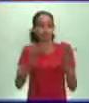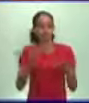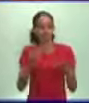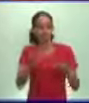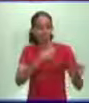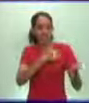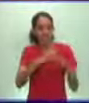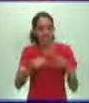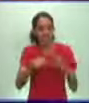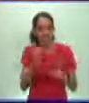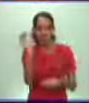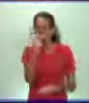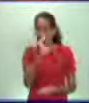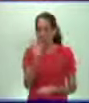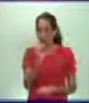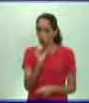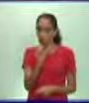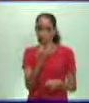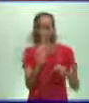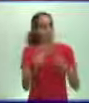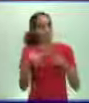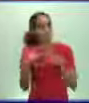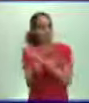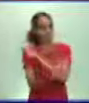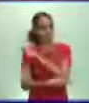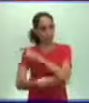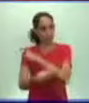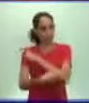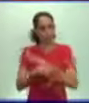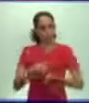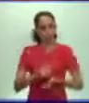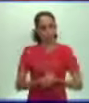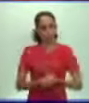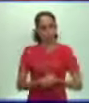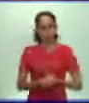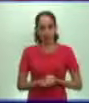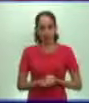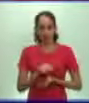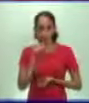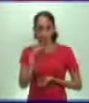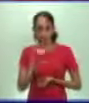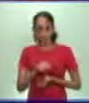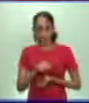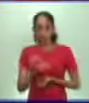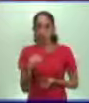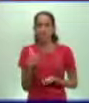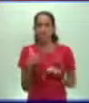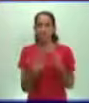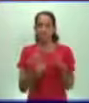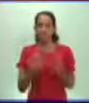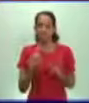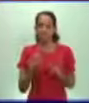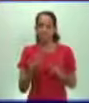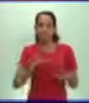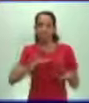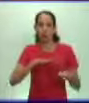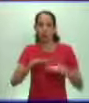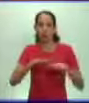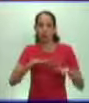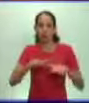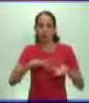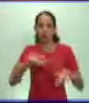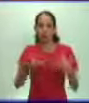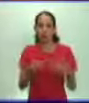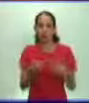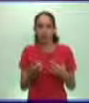oriente con los países de la India y China. Y como resultado de eso pues se va dar también un movimiento en cuanto a